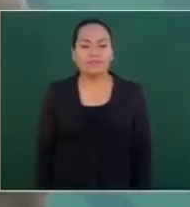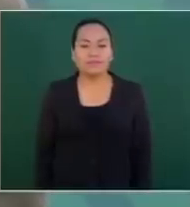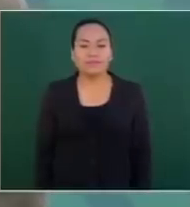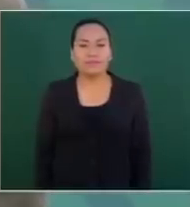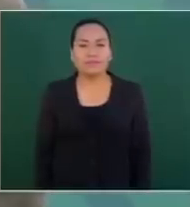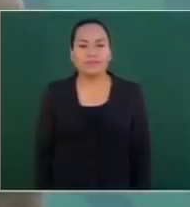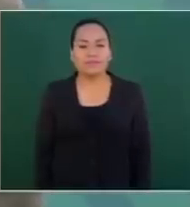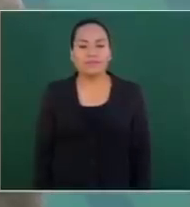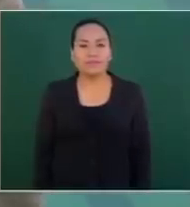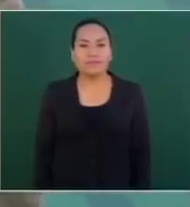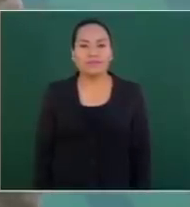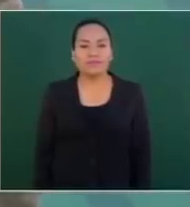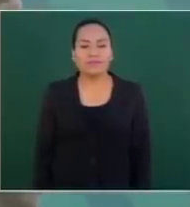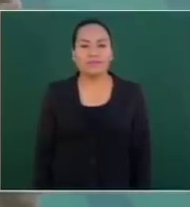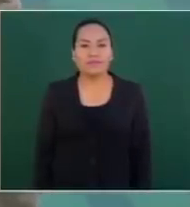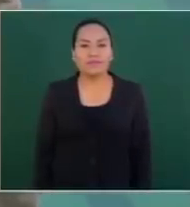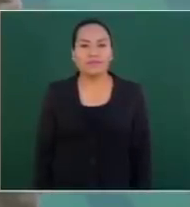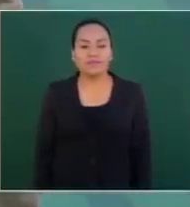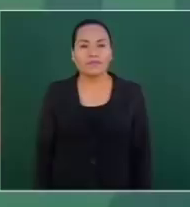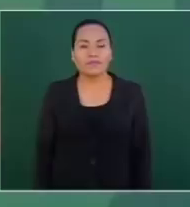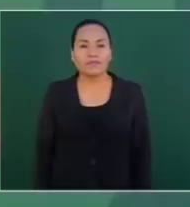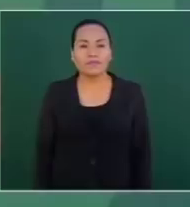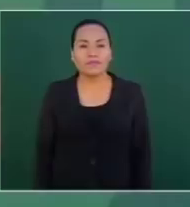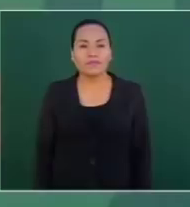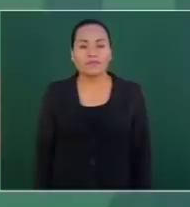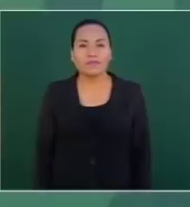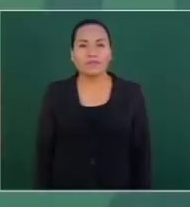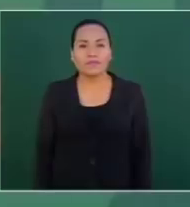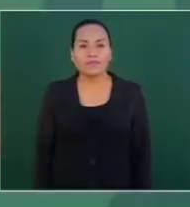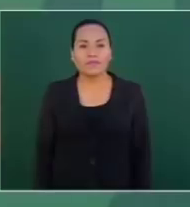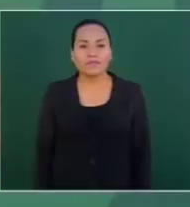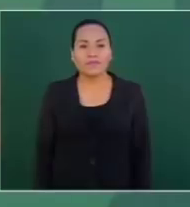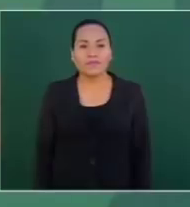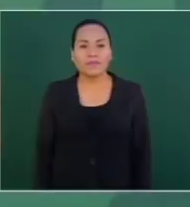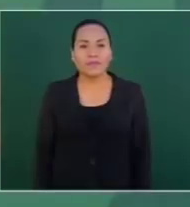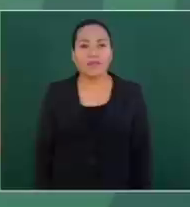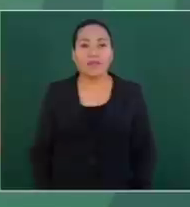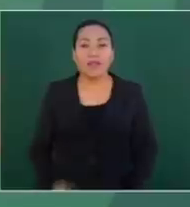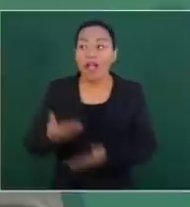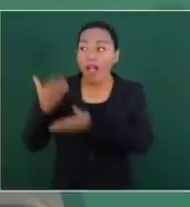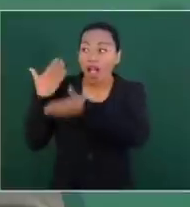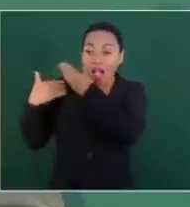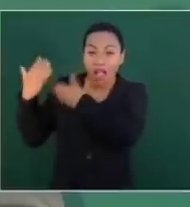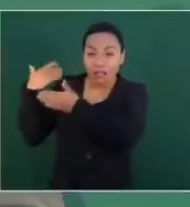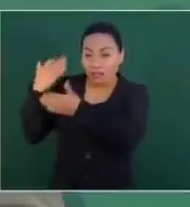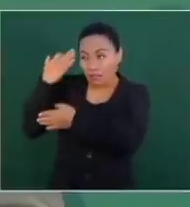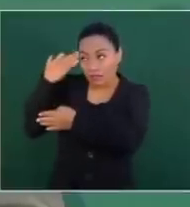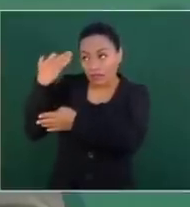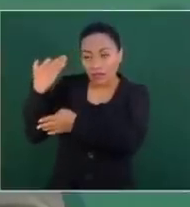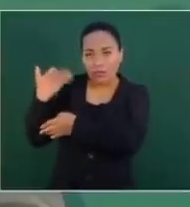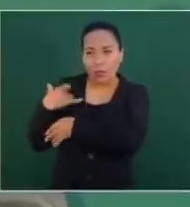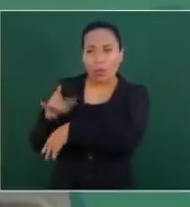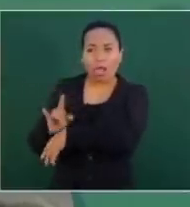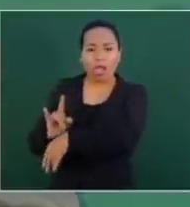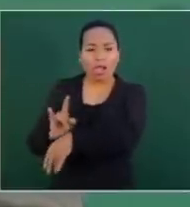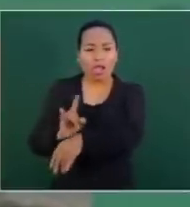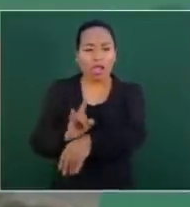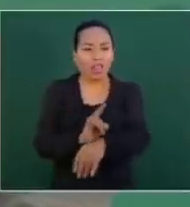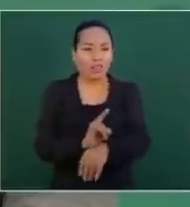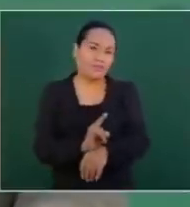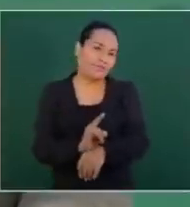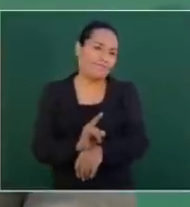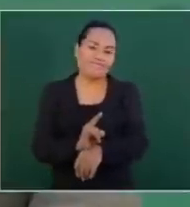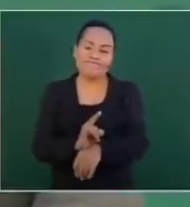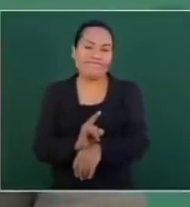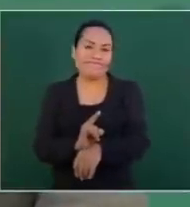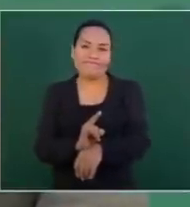no estamos en los tiempos de la simulación y hay muchos